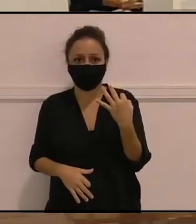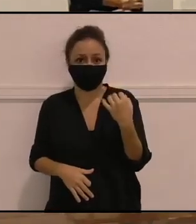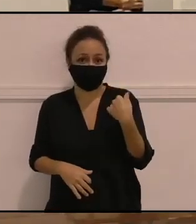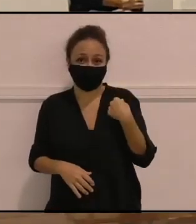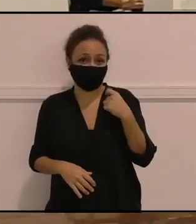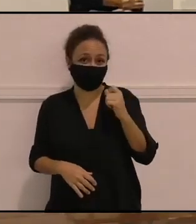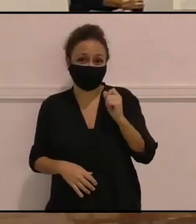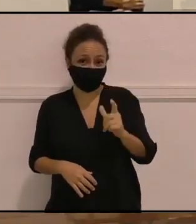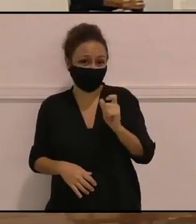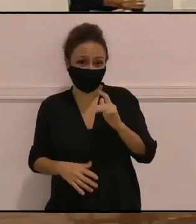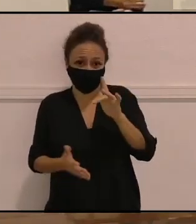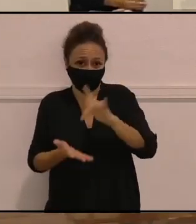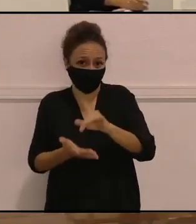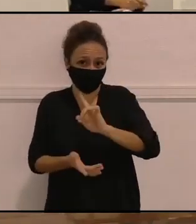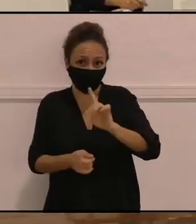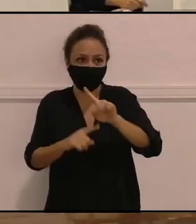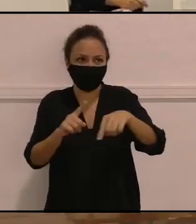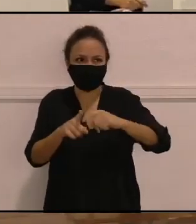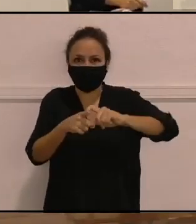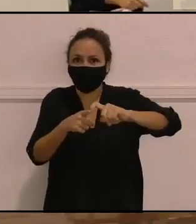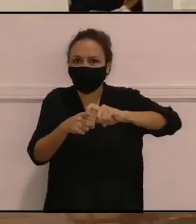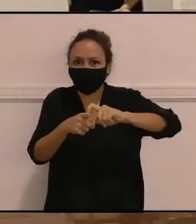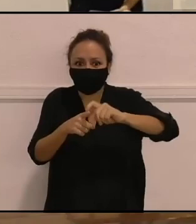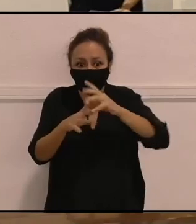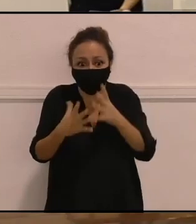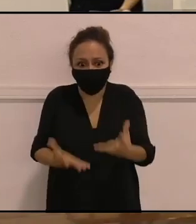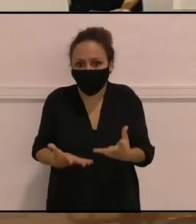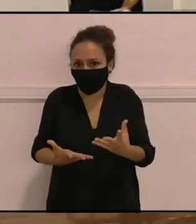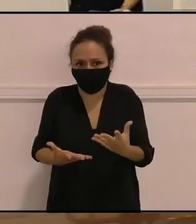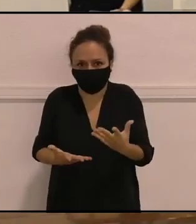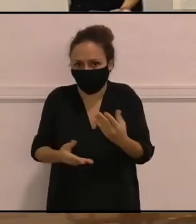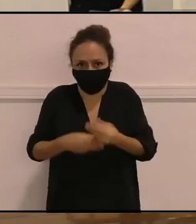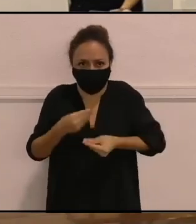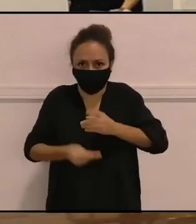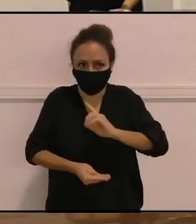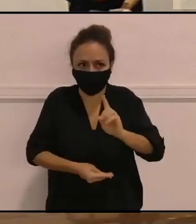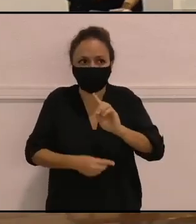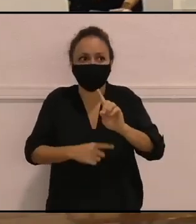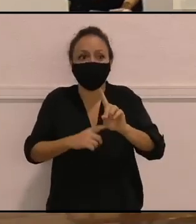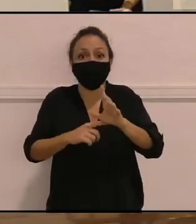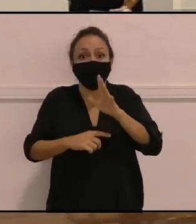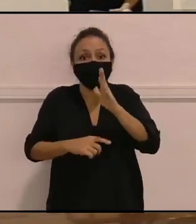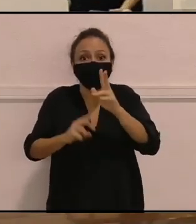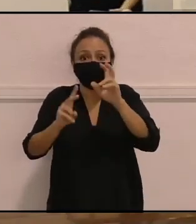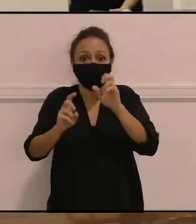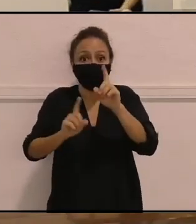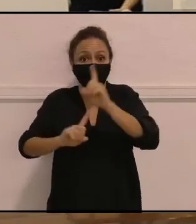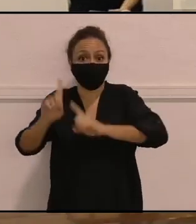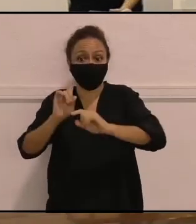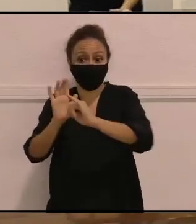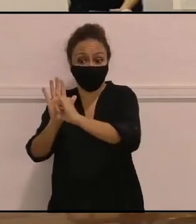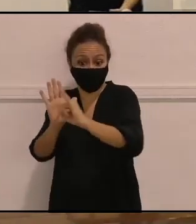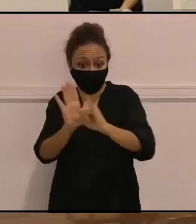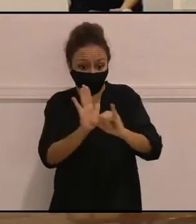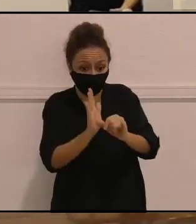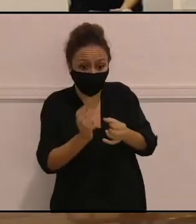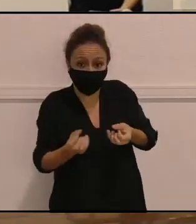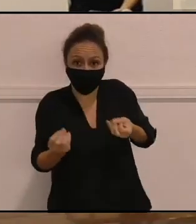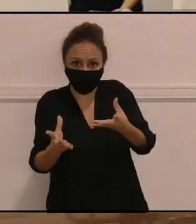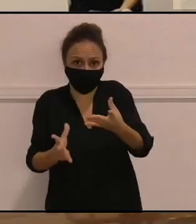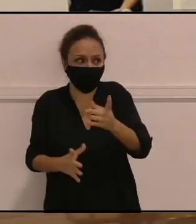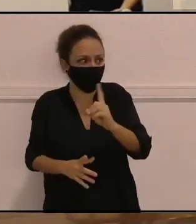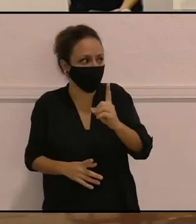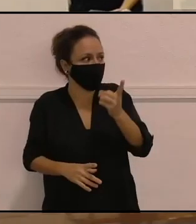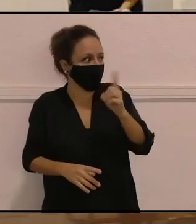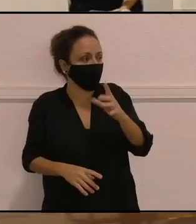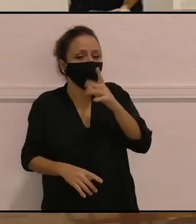suceder con estas características, ¿no? No solo por lo que hemos reiterado de hablar de problemáticas cercanas, sino porque las interlocutoras también son de